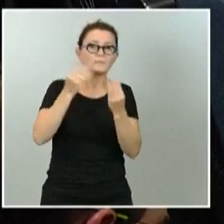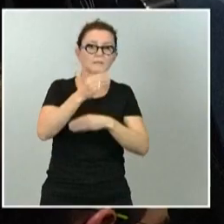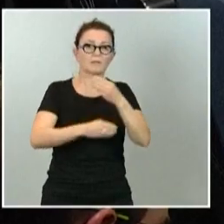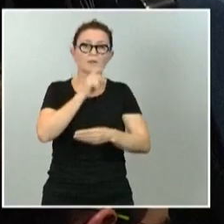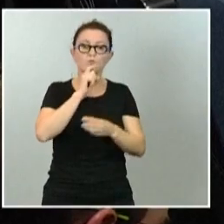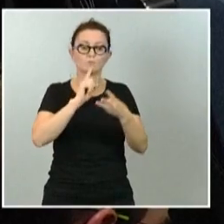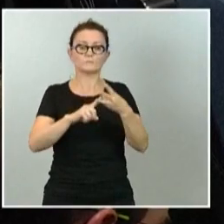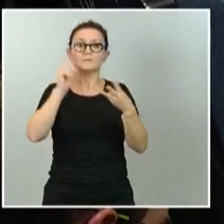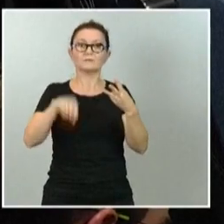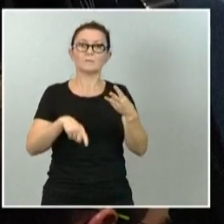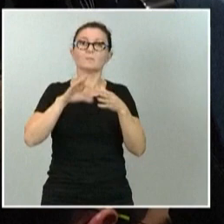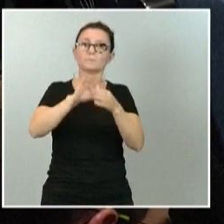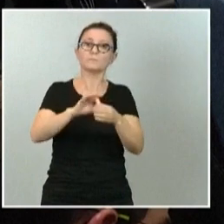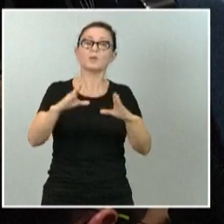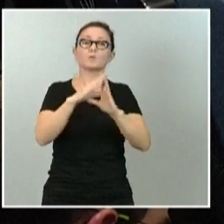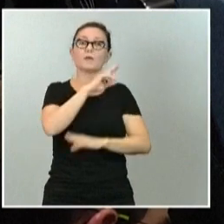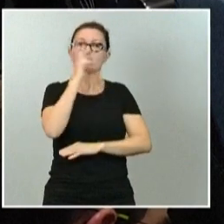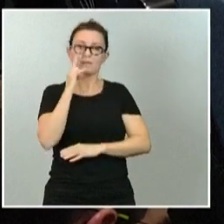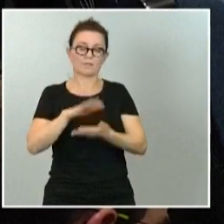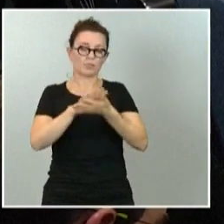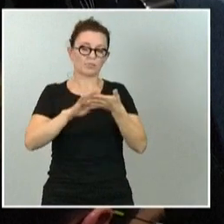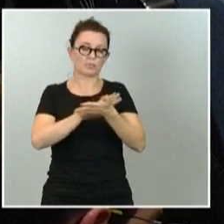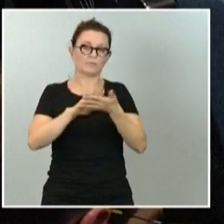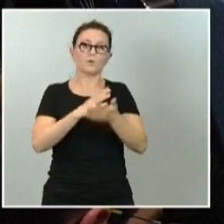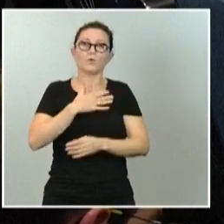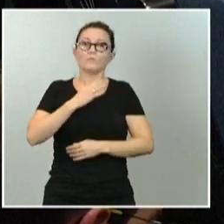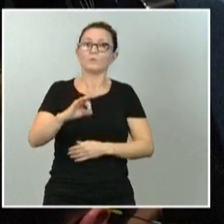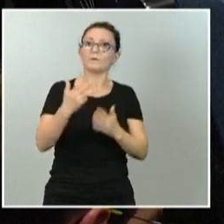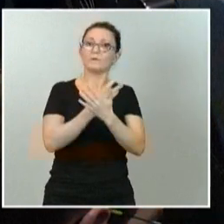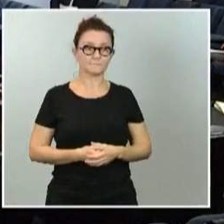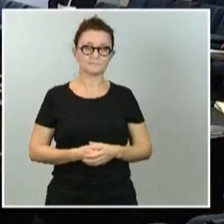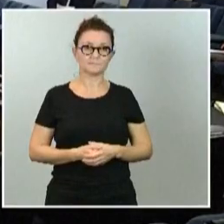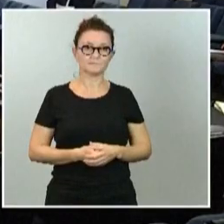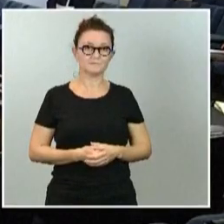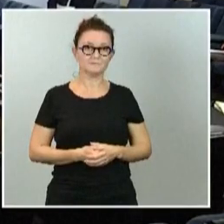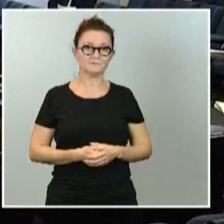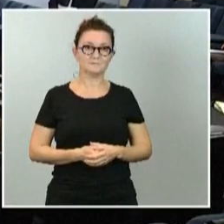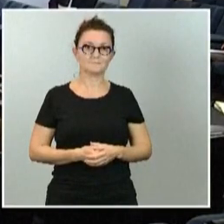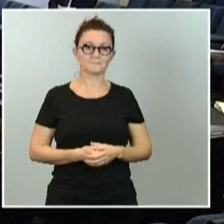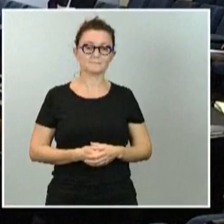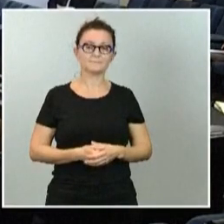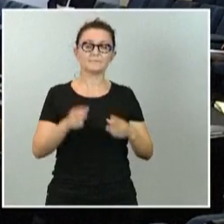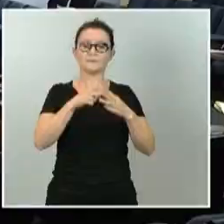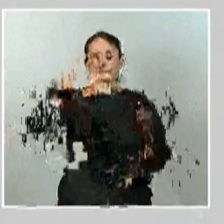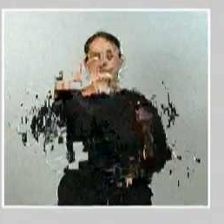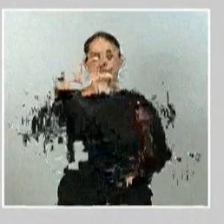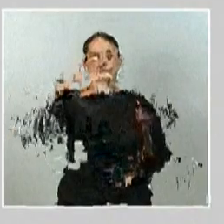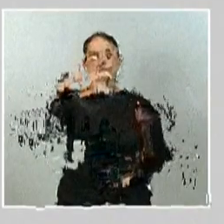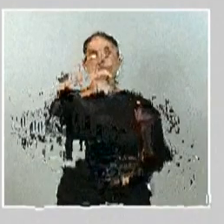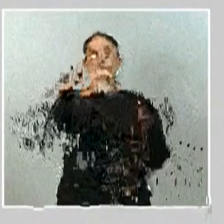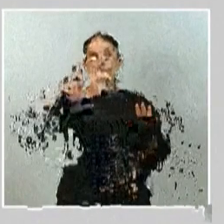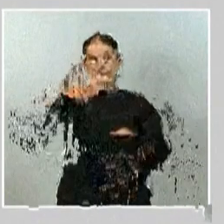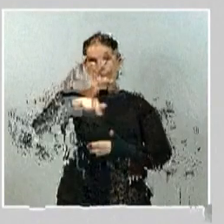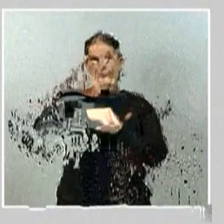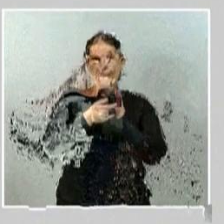señalado que la economía española mejorará en 2021 y se recuperará el crecimiento económico. Nuestras